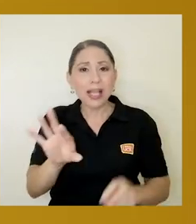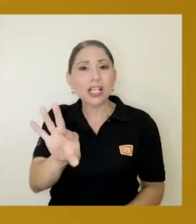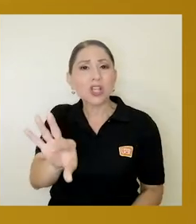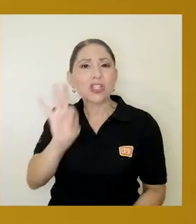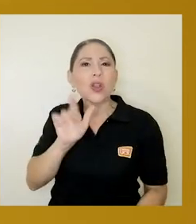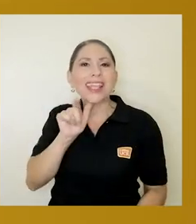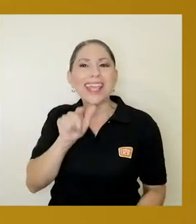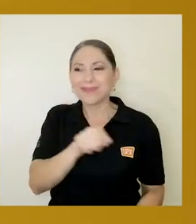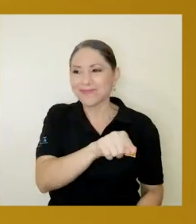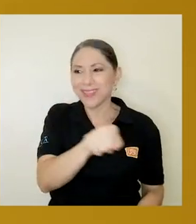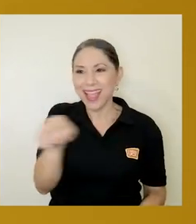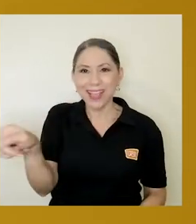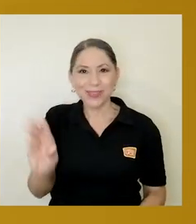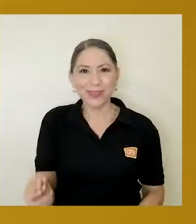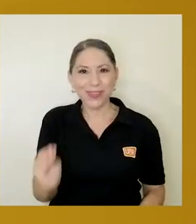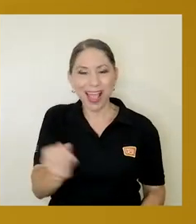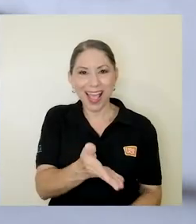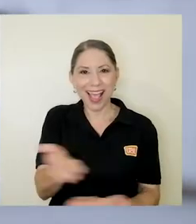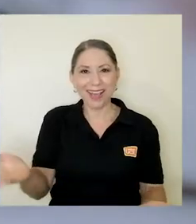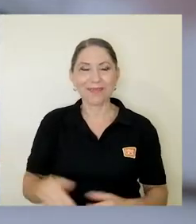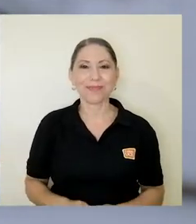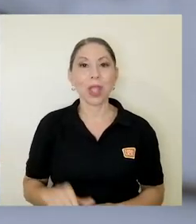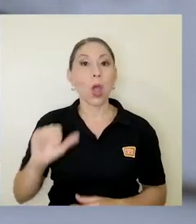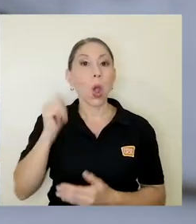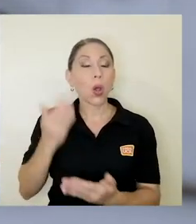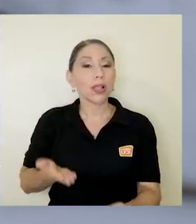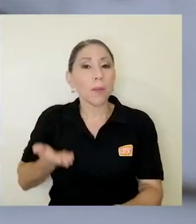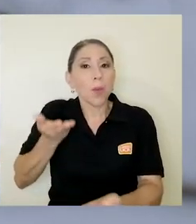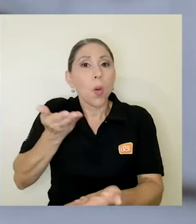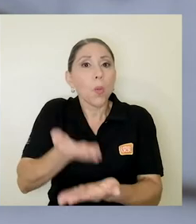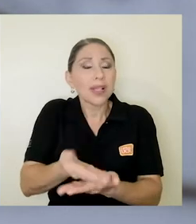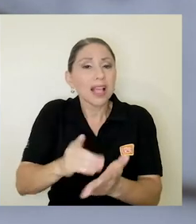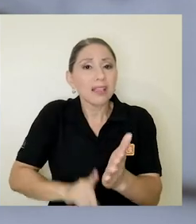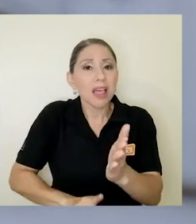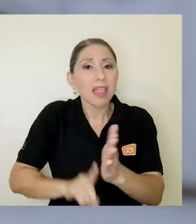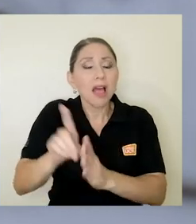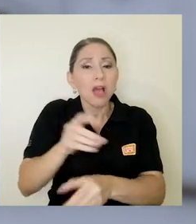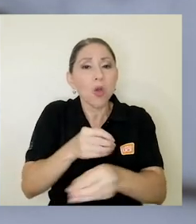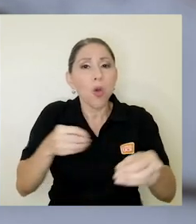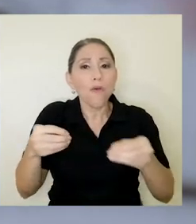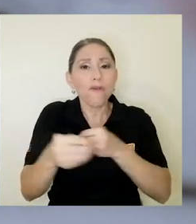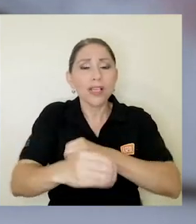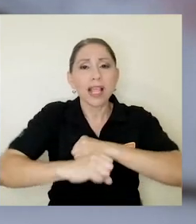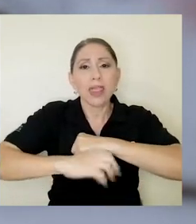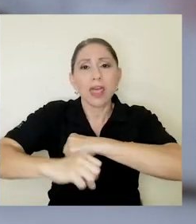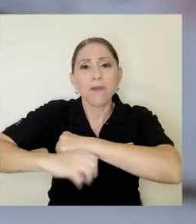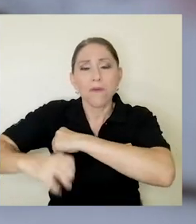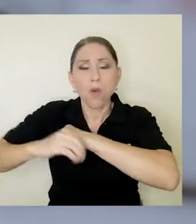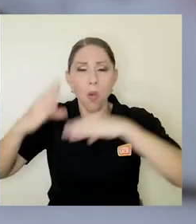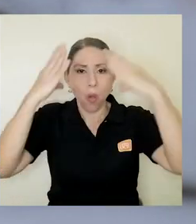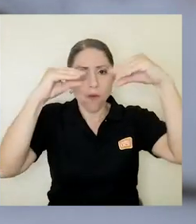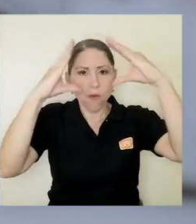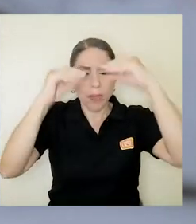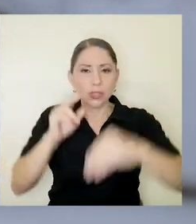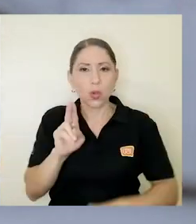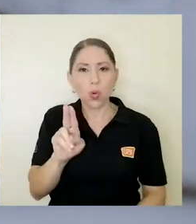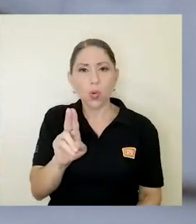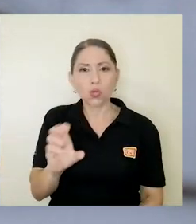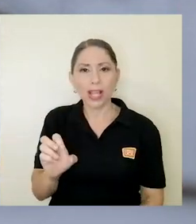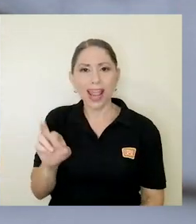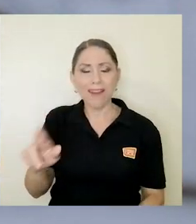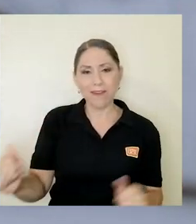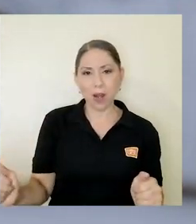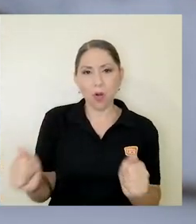elegidos por ellos y ellas. Otra de las propuestas es la que se desarrolló por la Oficina de Divulgación e Información de la